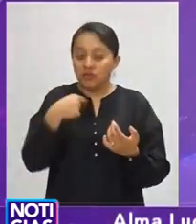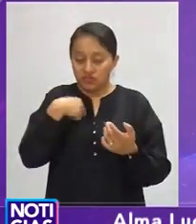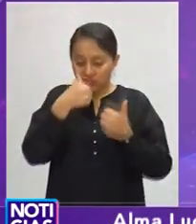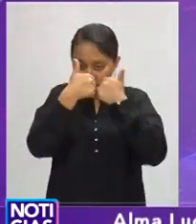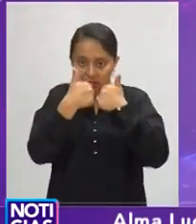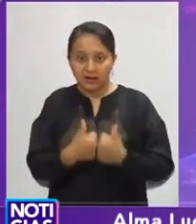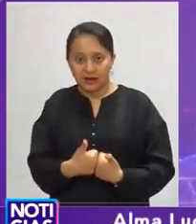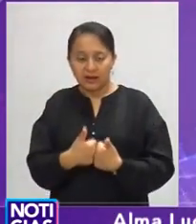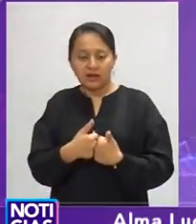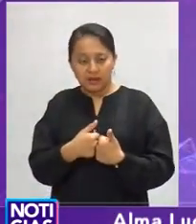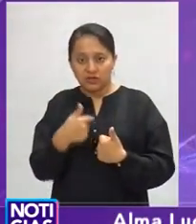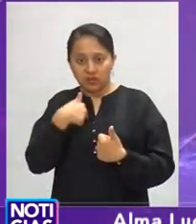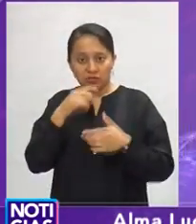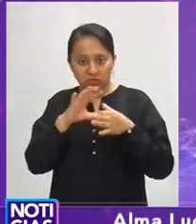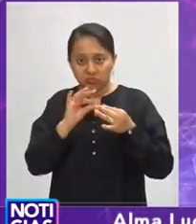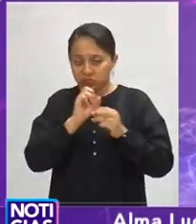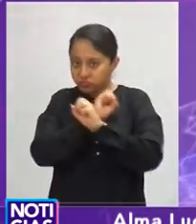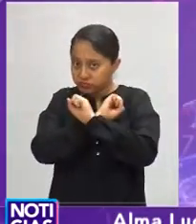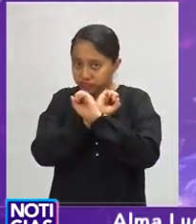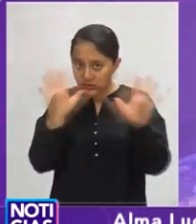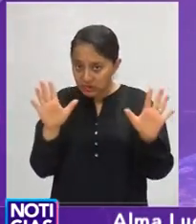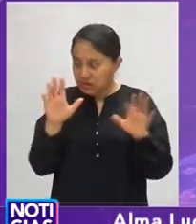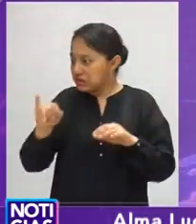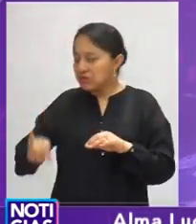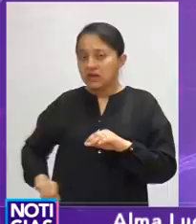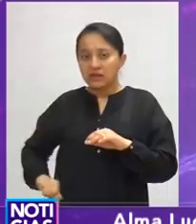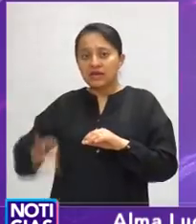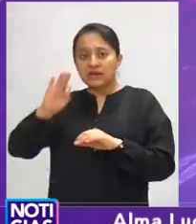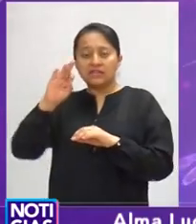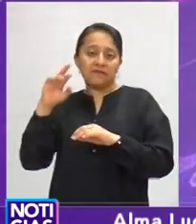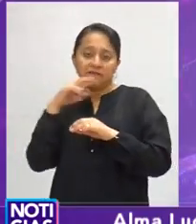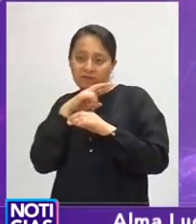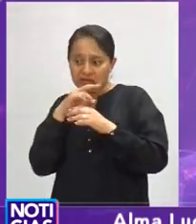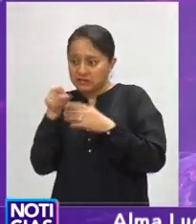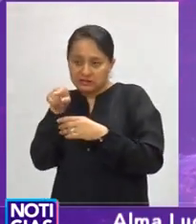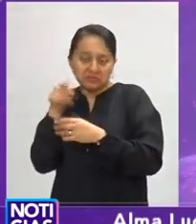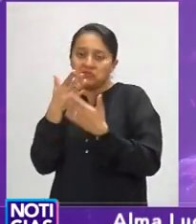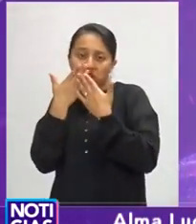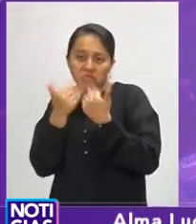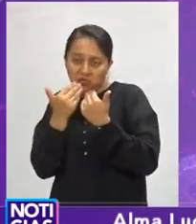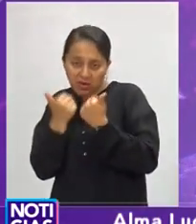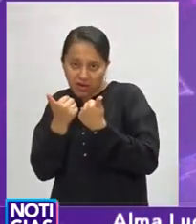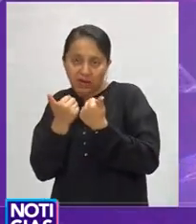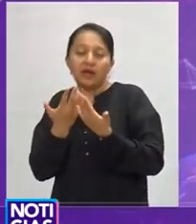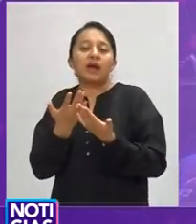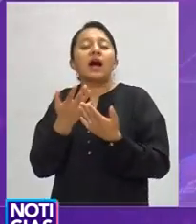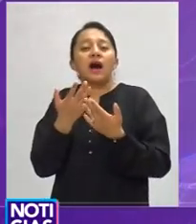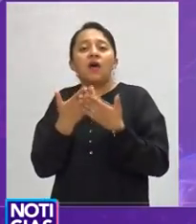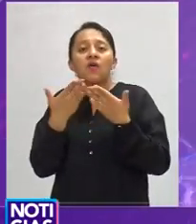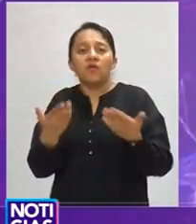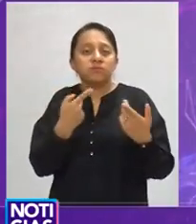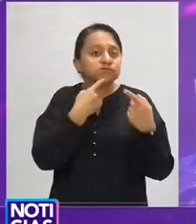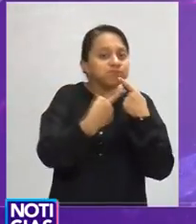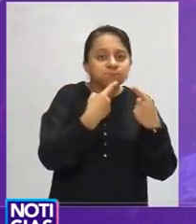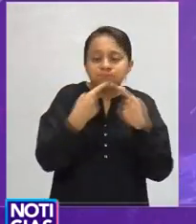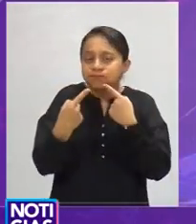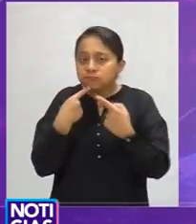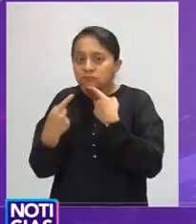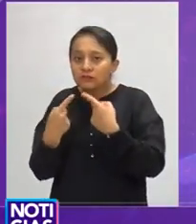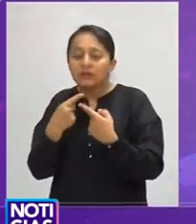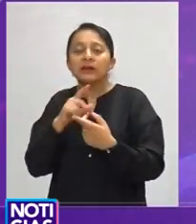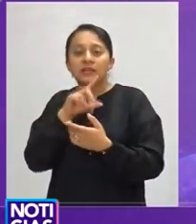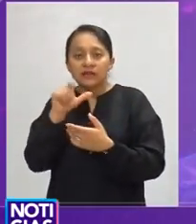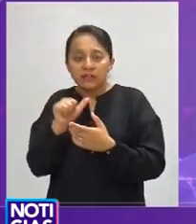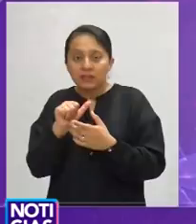aclarar. No hay ningún interés de fast track. El tema es poder construir y como lo decía ahorita, debatir y combatir los temas que podamos construir en